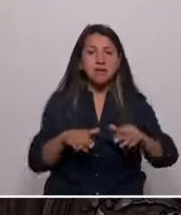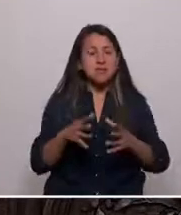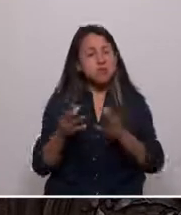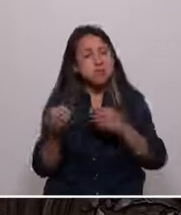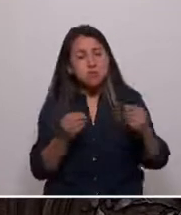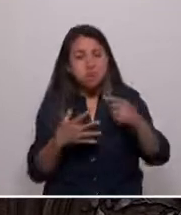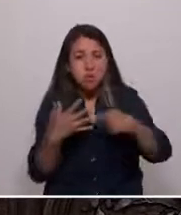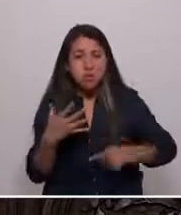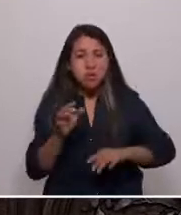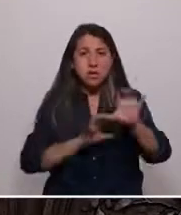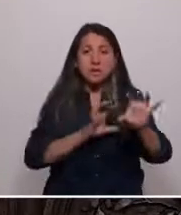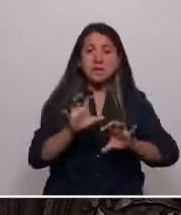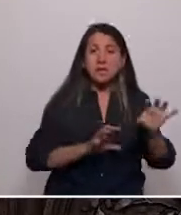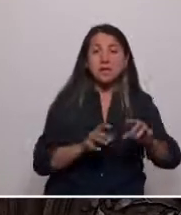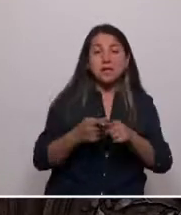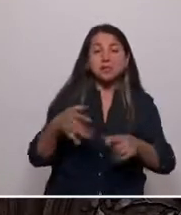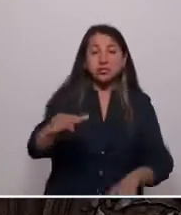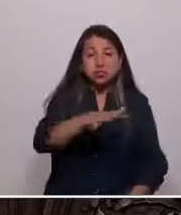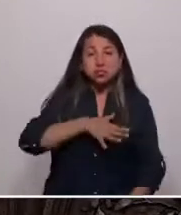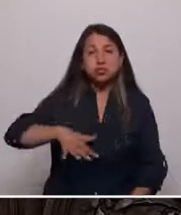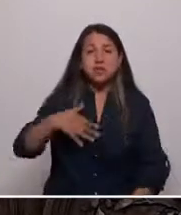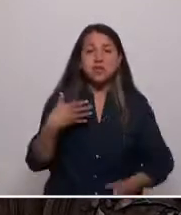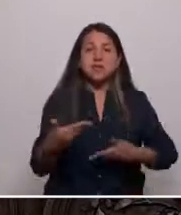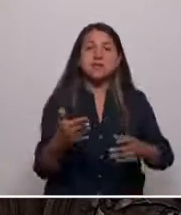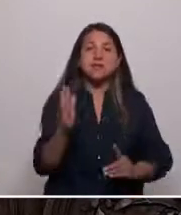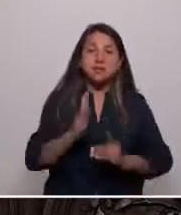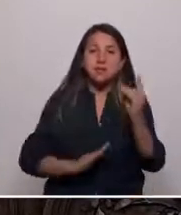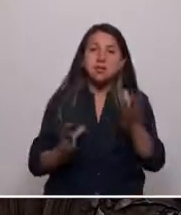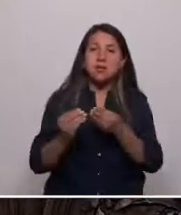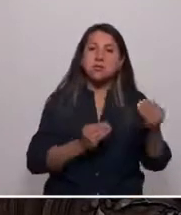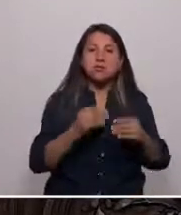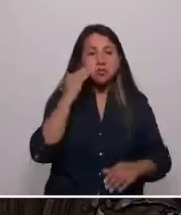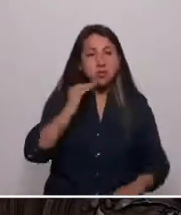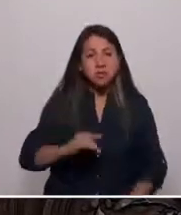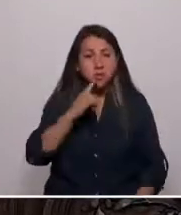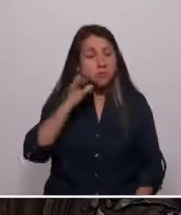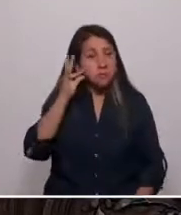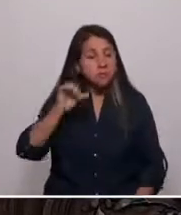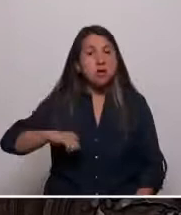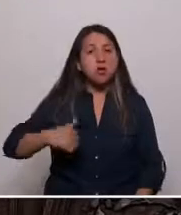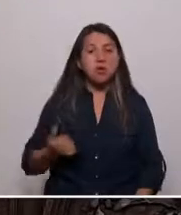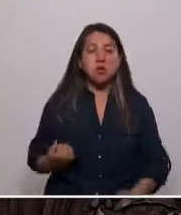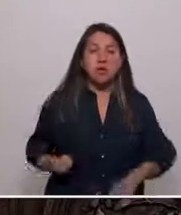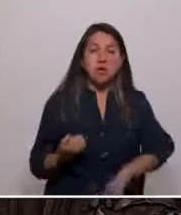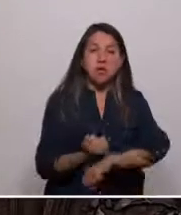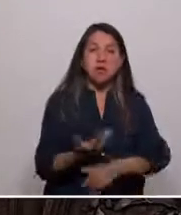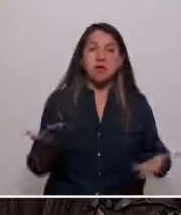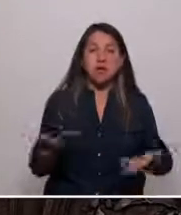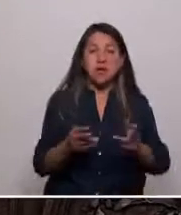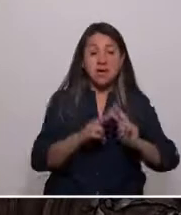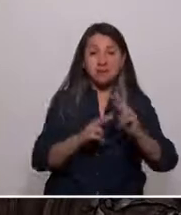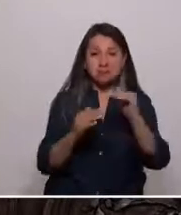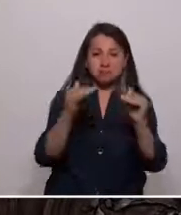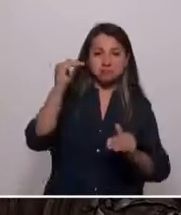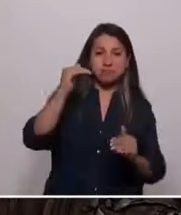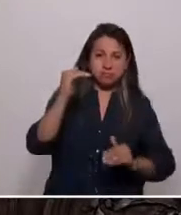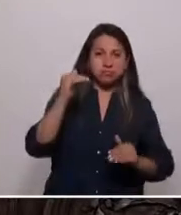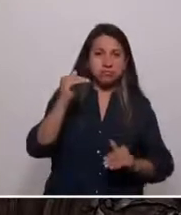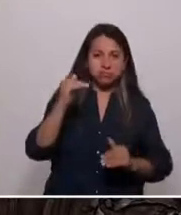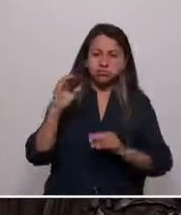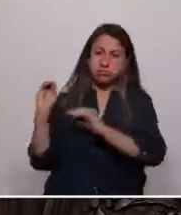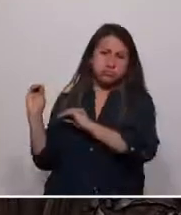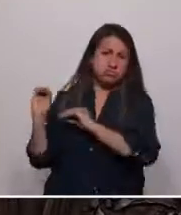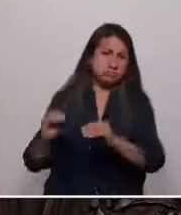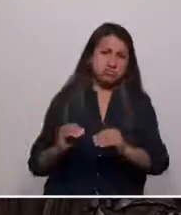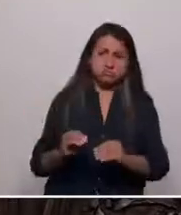materiales y sociales que condicionan el desarrollo de muchas niñas, niños y jóvenes y contribuye a reproducir la desigualdad que se arrastra desde la cuna.